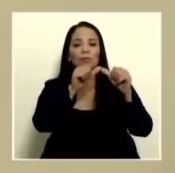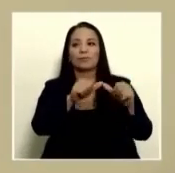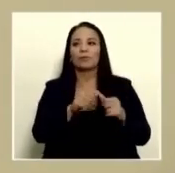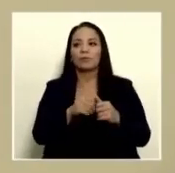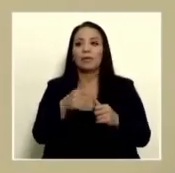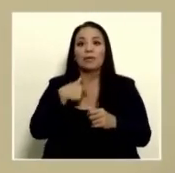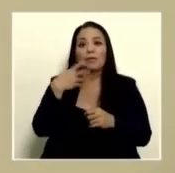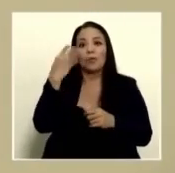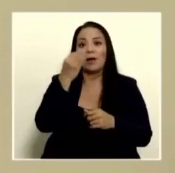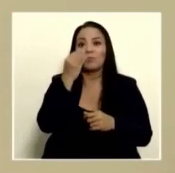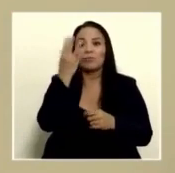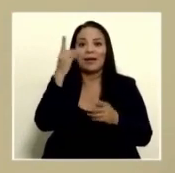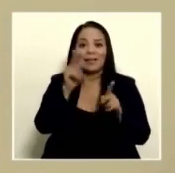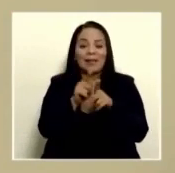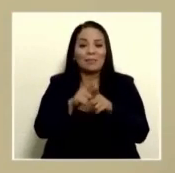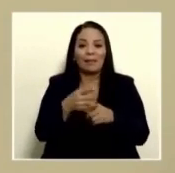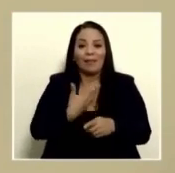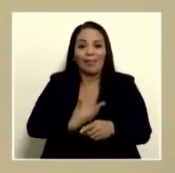Chabal yo quiero almorzar también